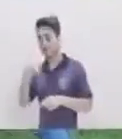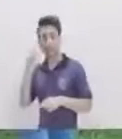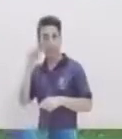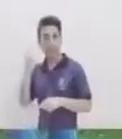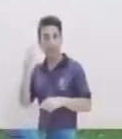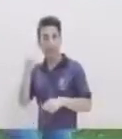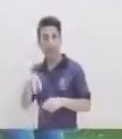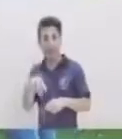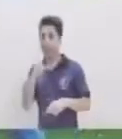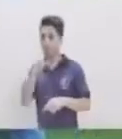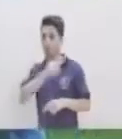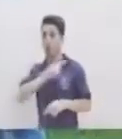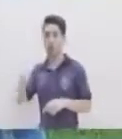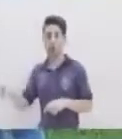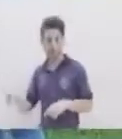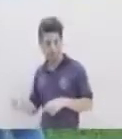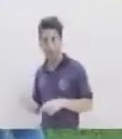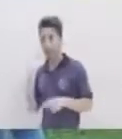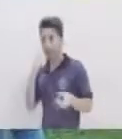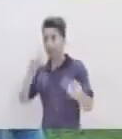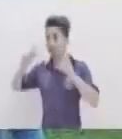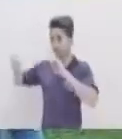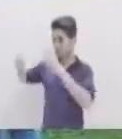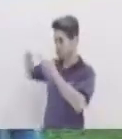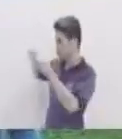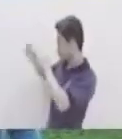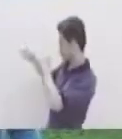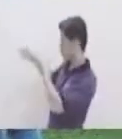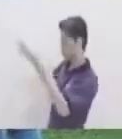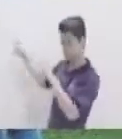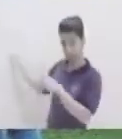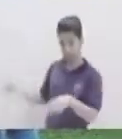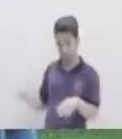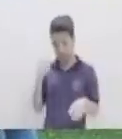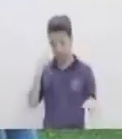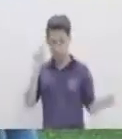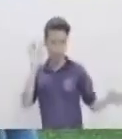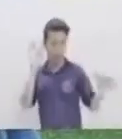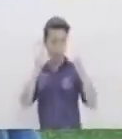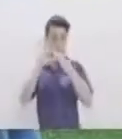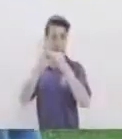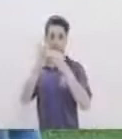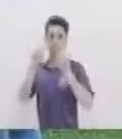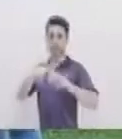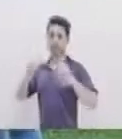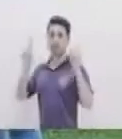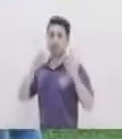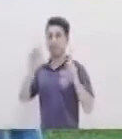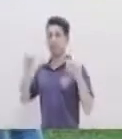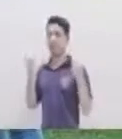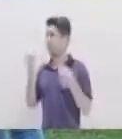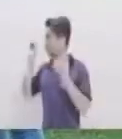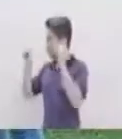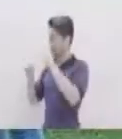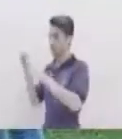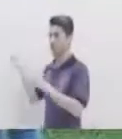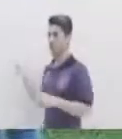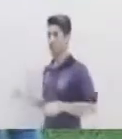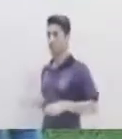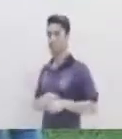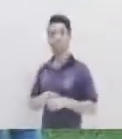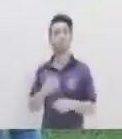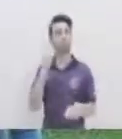Pájaros en jaulas Es una orden Entonces ves que se puede ir jugando Y se puede ir cambiando Y ya le da un sentido Totalmente diferente A lo que estamos leyendo